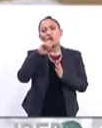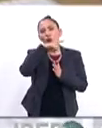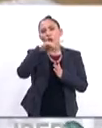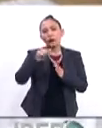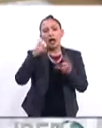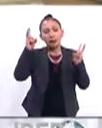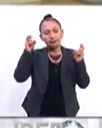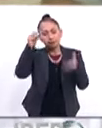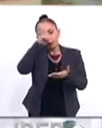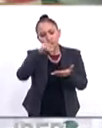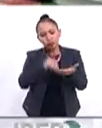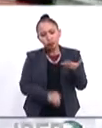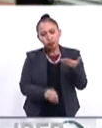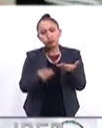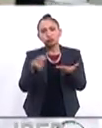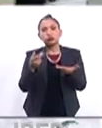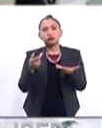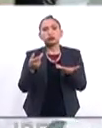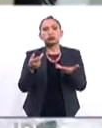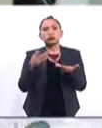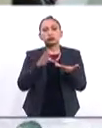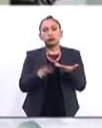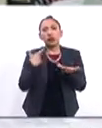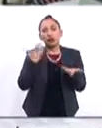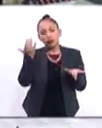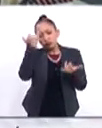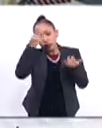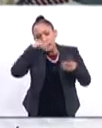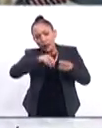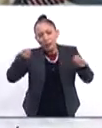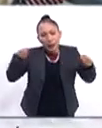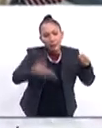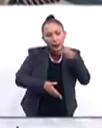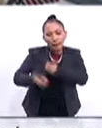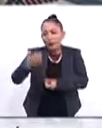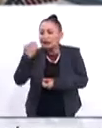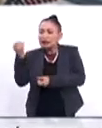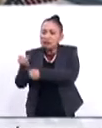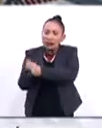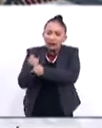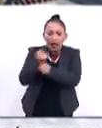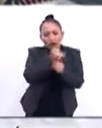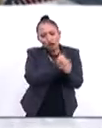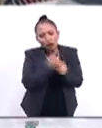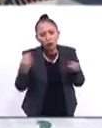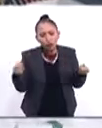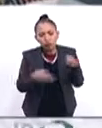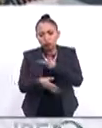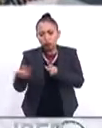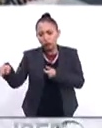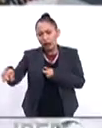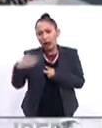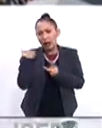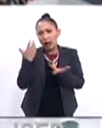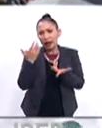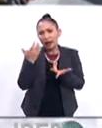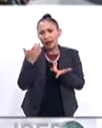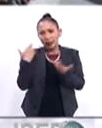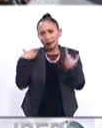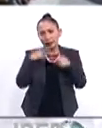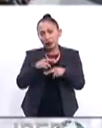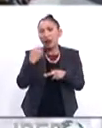hecho bajo la lógica del intercambio académico de la Cátedra